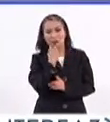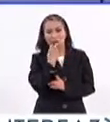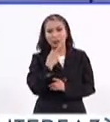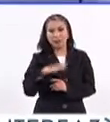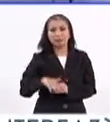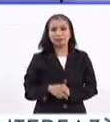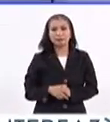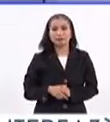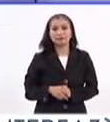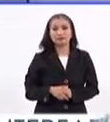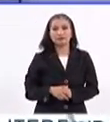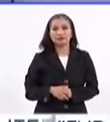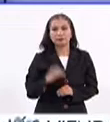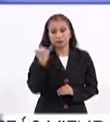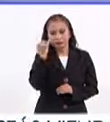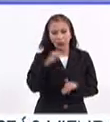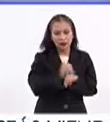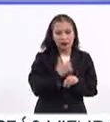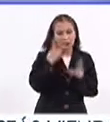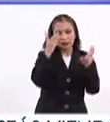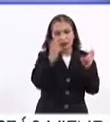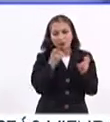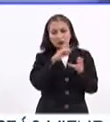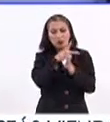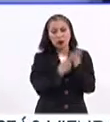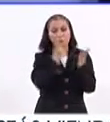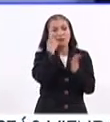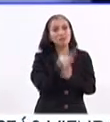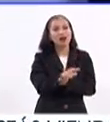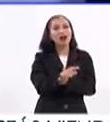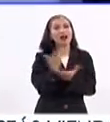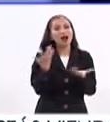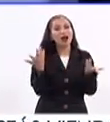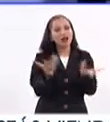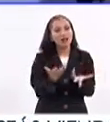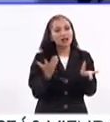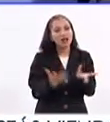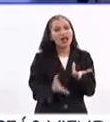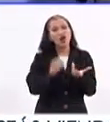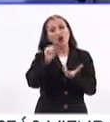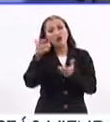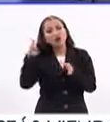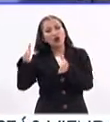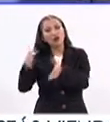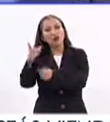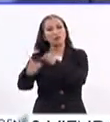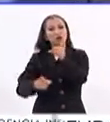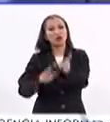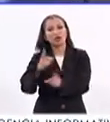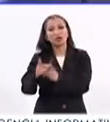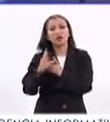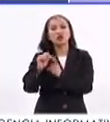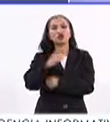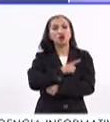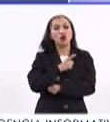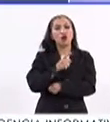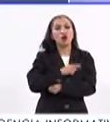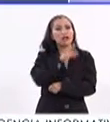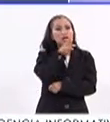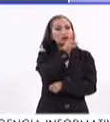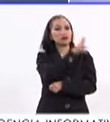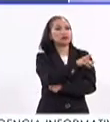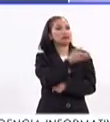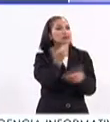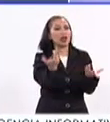acabas de comentar, la creación de contenidos, de programas para poder llevar esta otra parte del deporte. No nada más los resultados